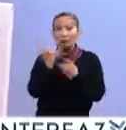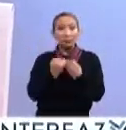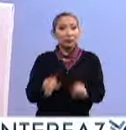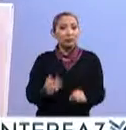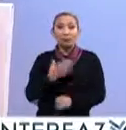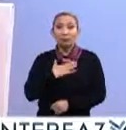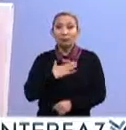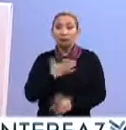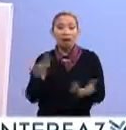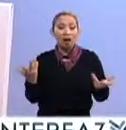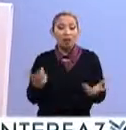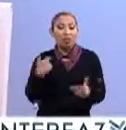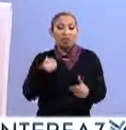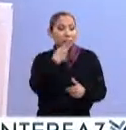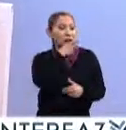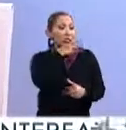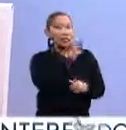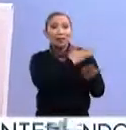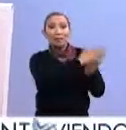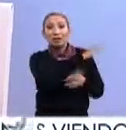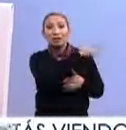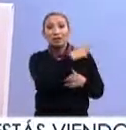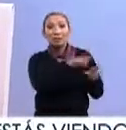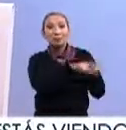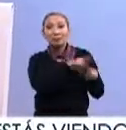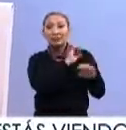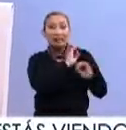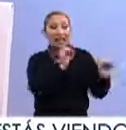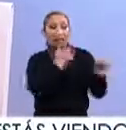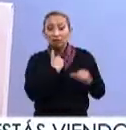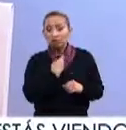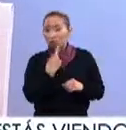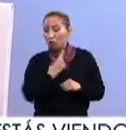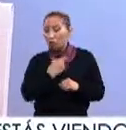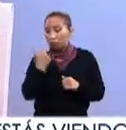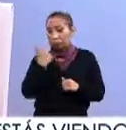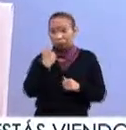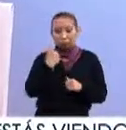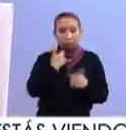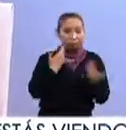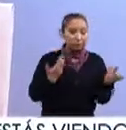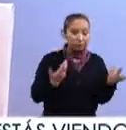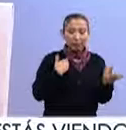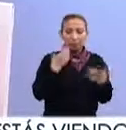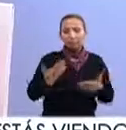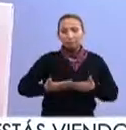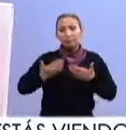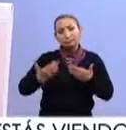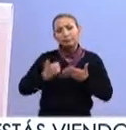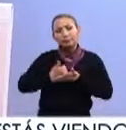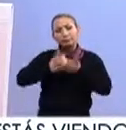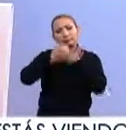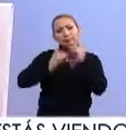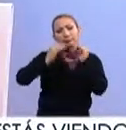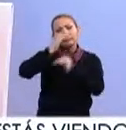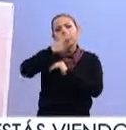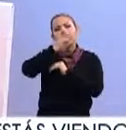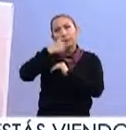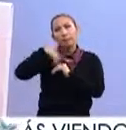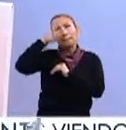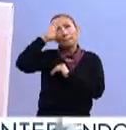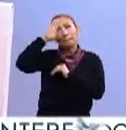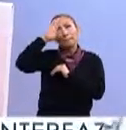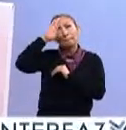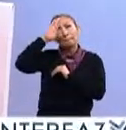independencia, ¿no? Ya tus padres no están, tus hermanos, nadie, tú eres el que hace todo y me motivó y me ayudó a crecer, de hecho estoy